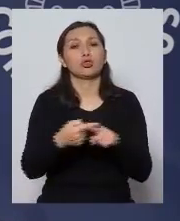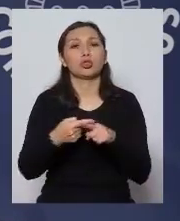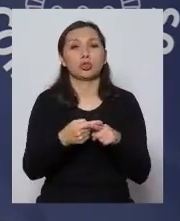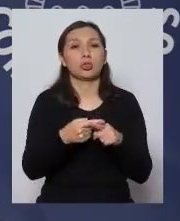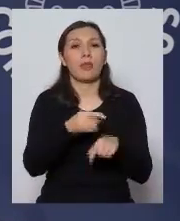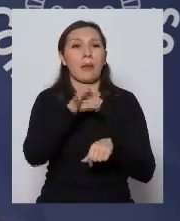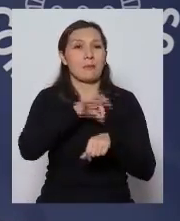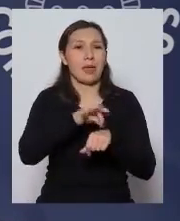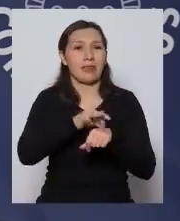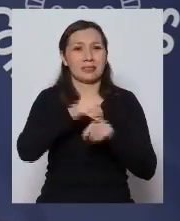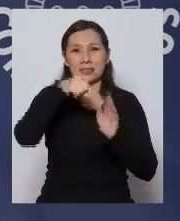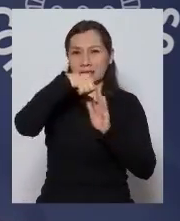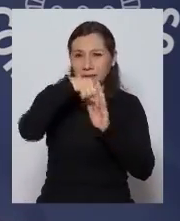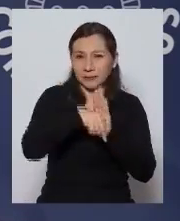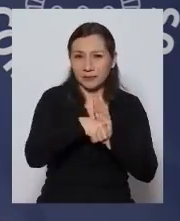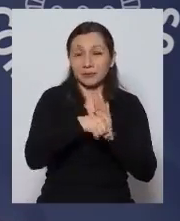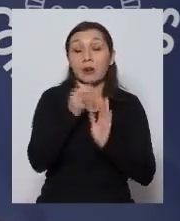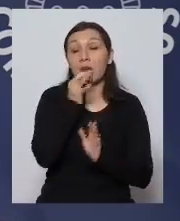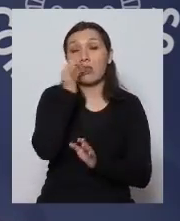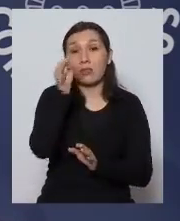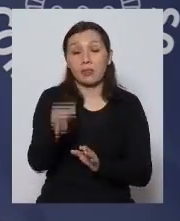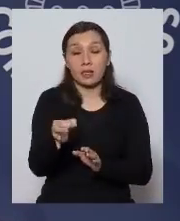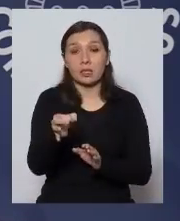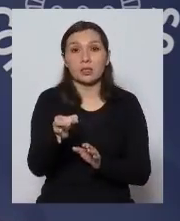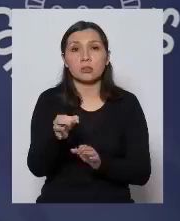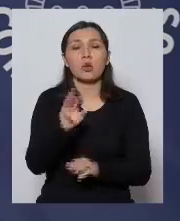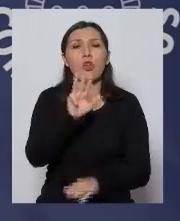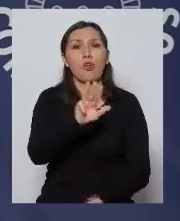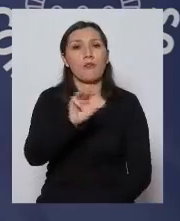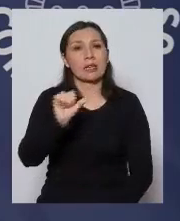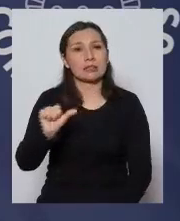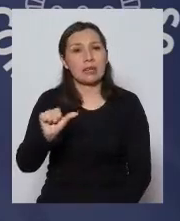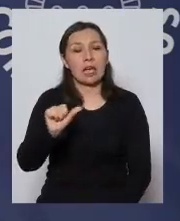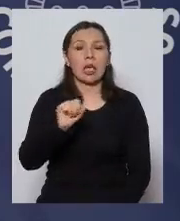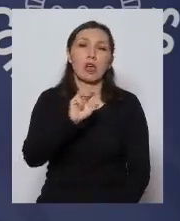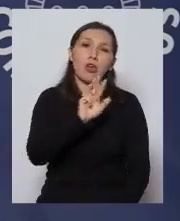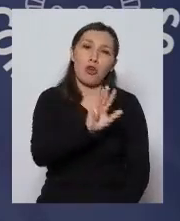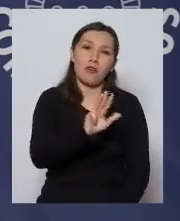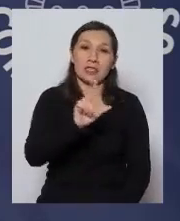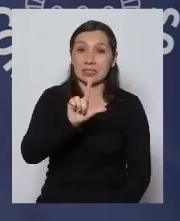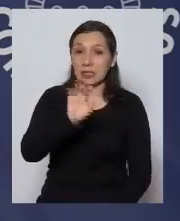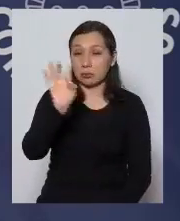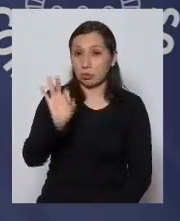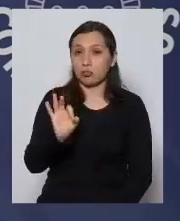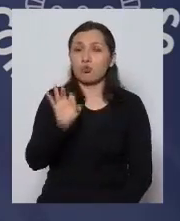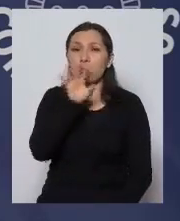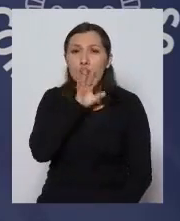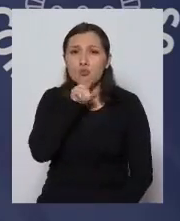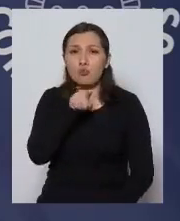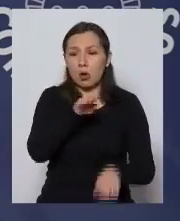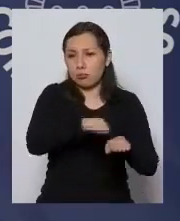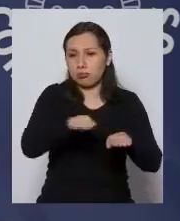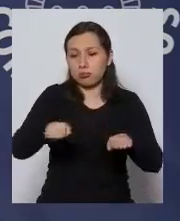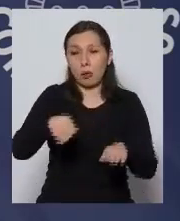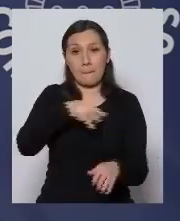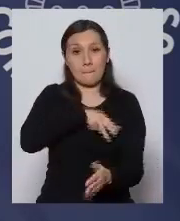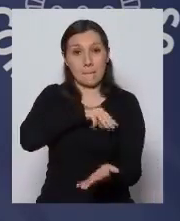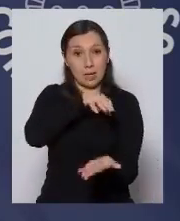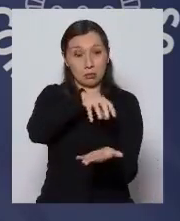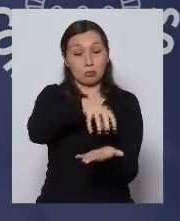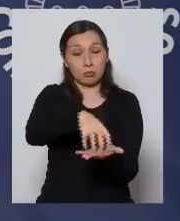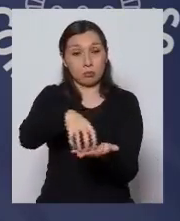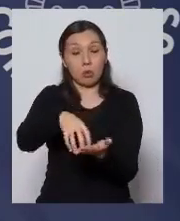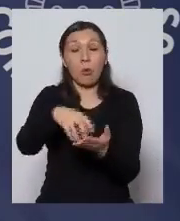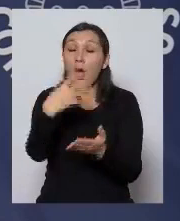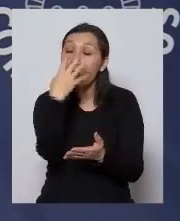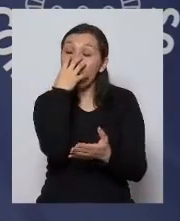intensiva él habla que este 96 97% de ocupación que tienen en la región metropolitana